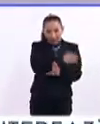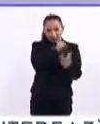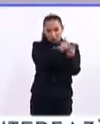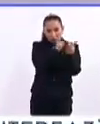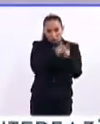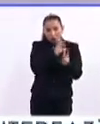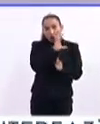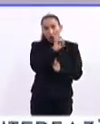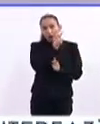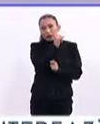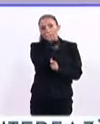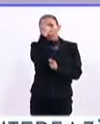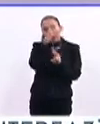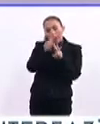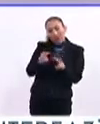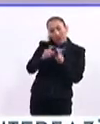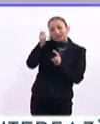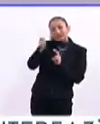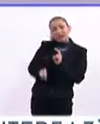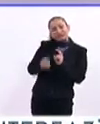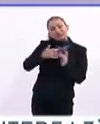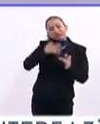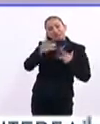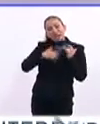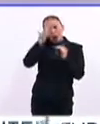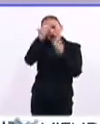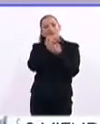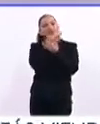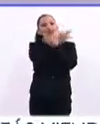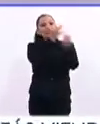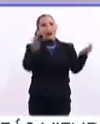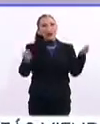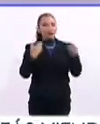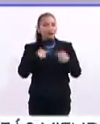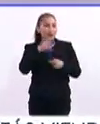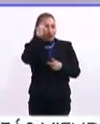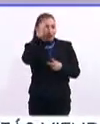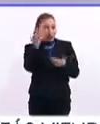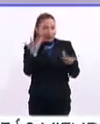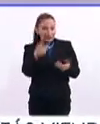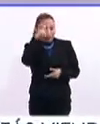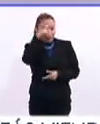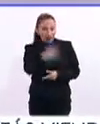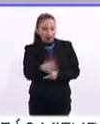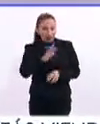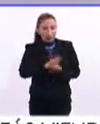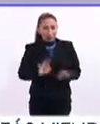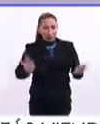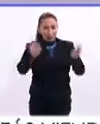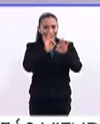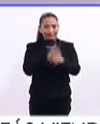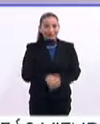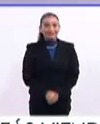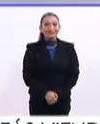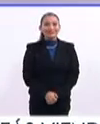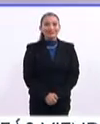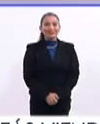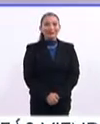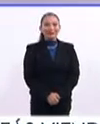este espacio para el análisis, la reflexión y el conocimiento de los intelectuales y creadores mexicanos más destacados.